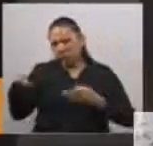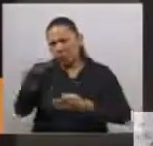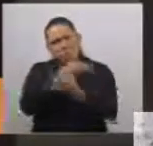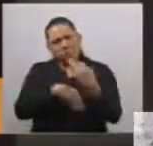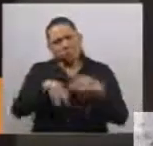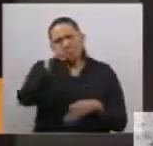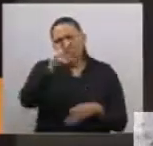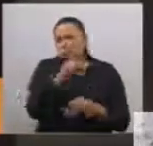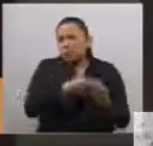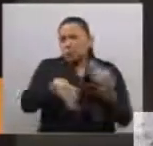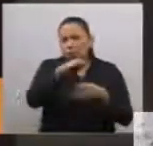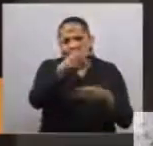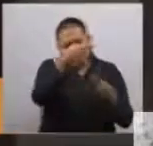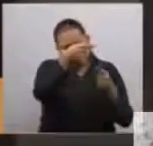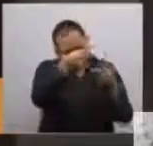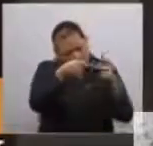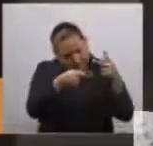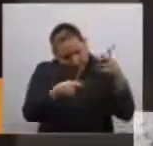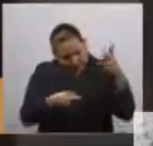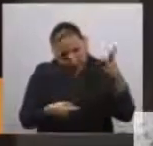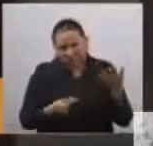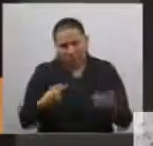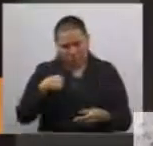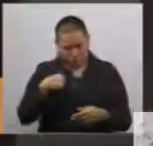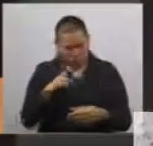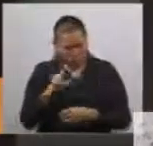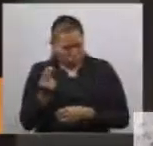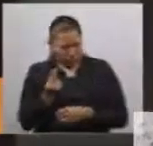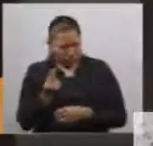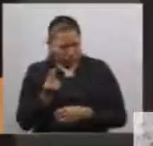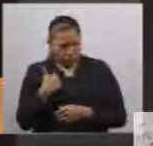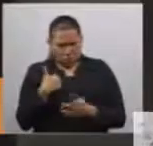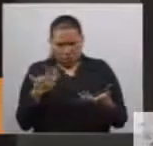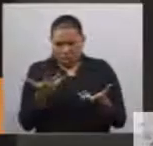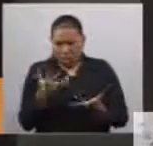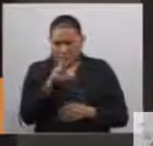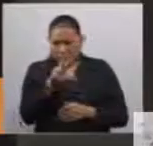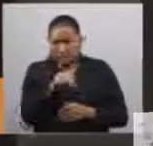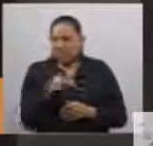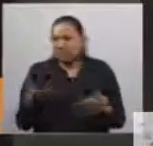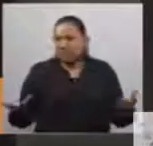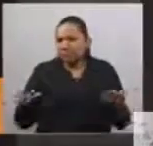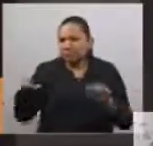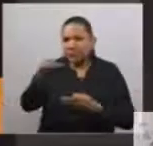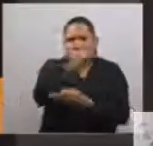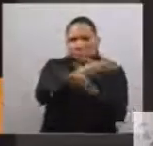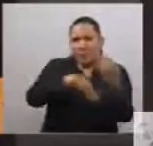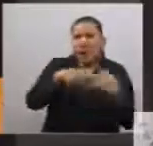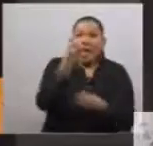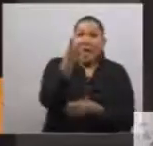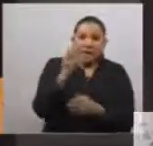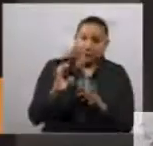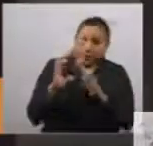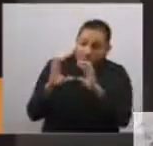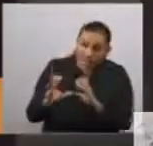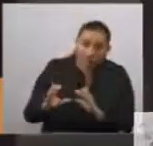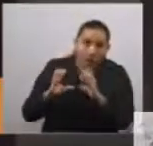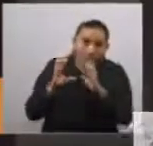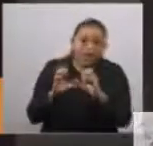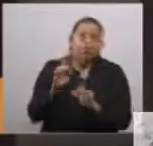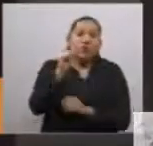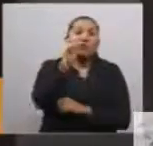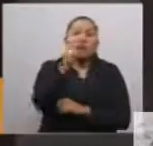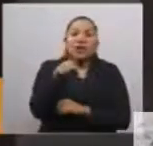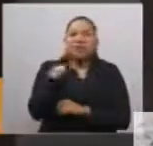de la que podamos prescindir y ello muestra que los cuidados son tareas esenciales para que todas